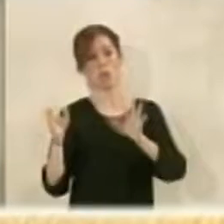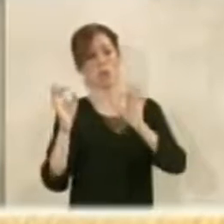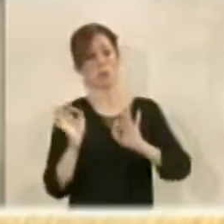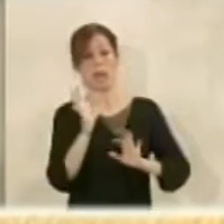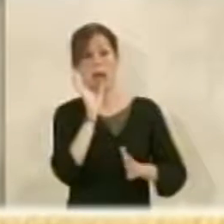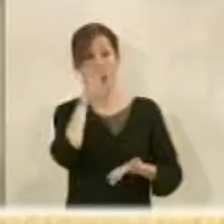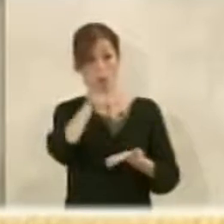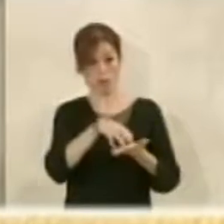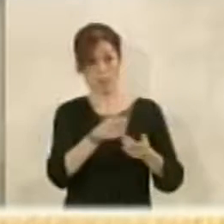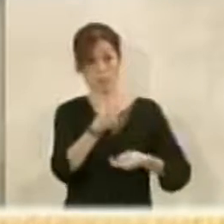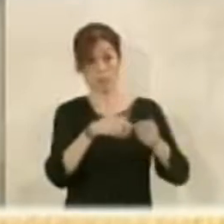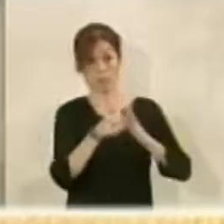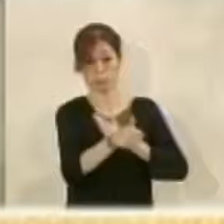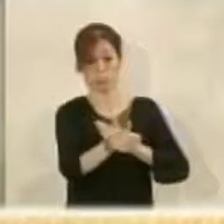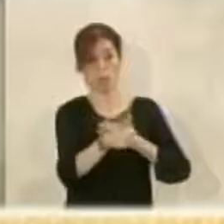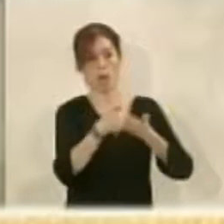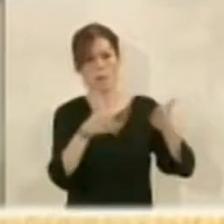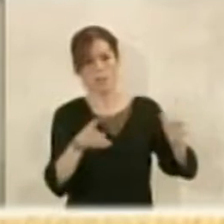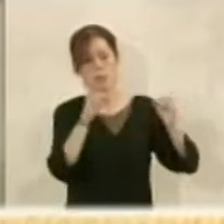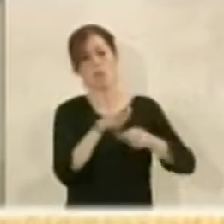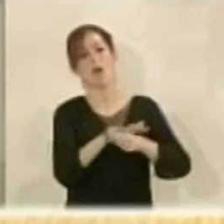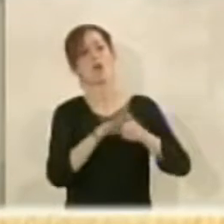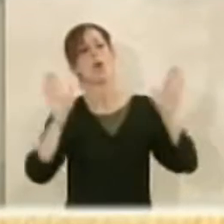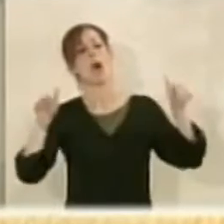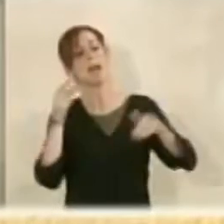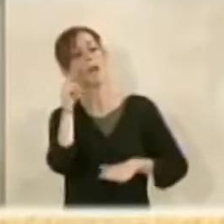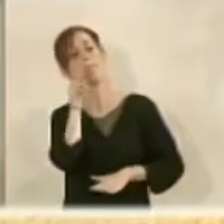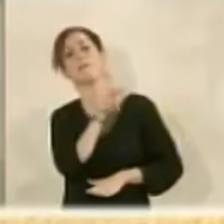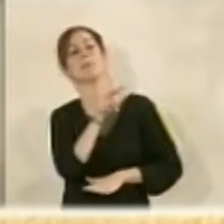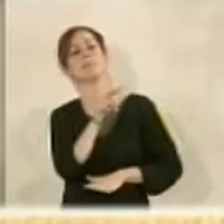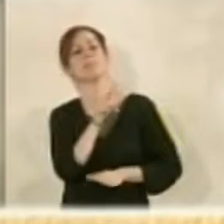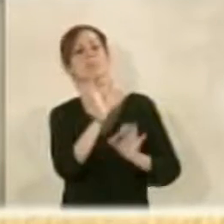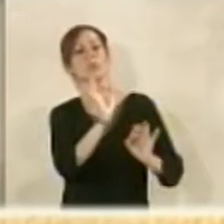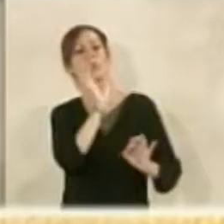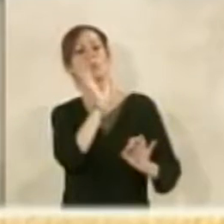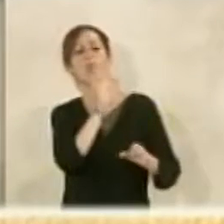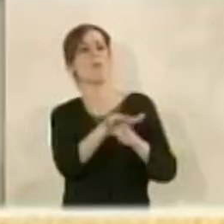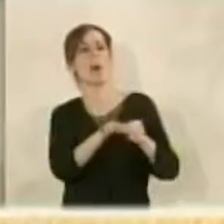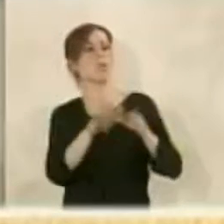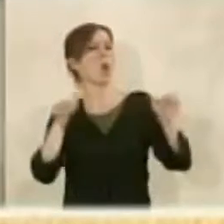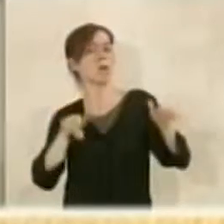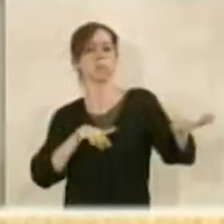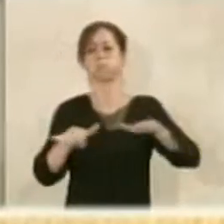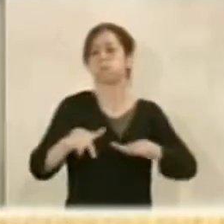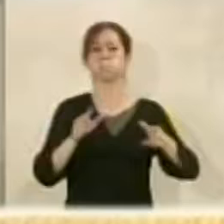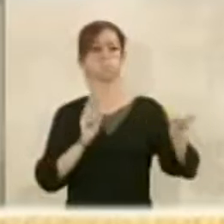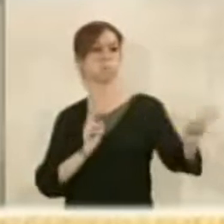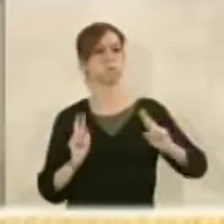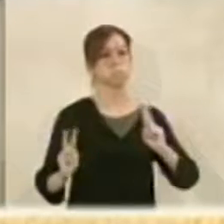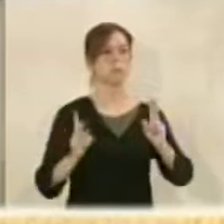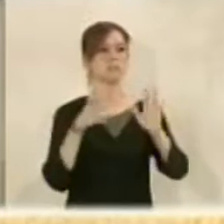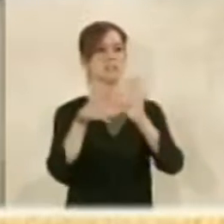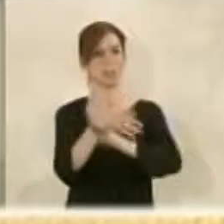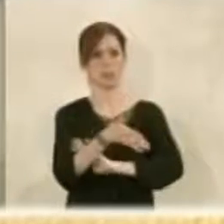que estamos tratando aquí y estudiando el estudio de detalle, pues va a hacer como ese barrio sin duda sea pujante, sea dinámico y eso